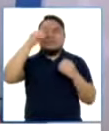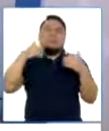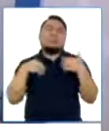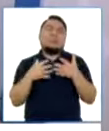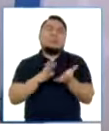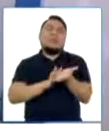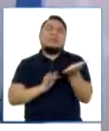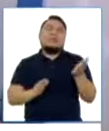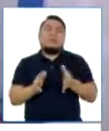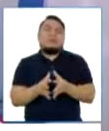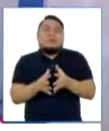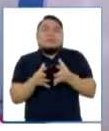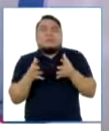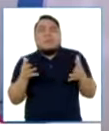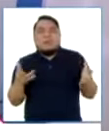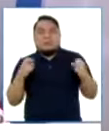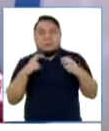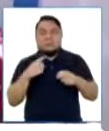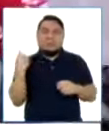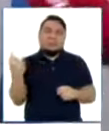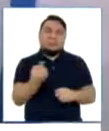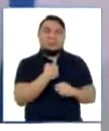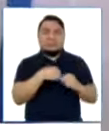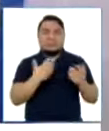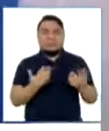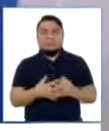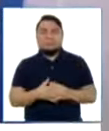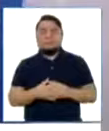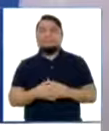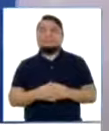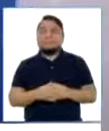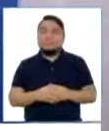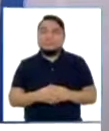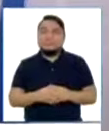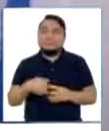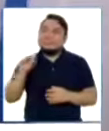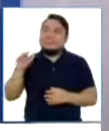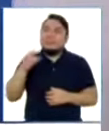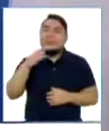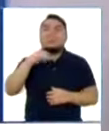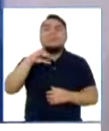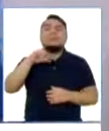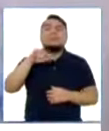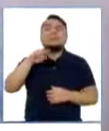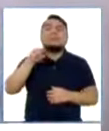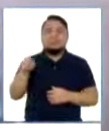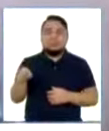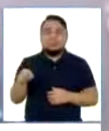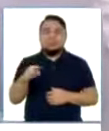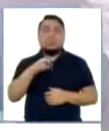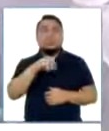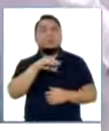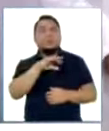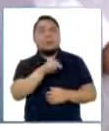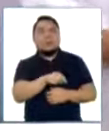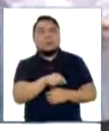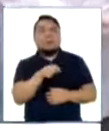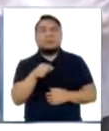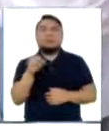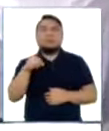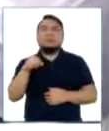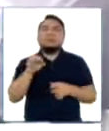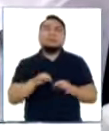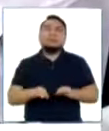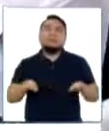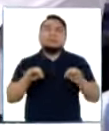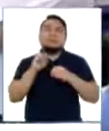sangre abundante, bien analizada para todos. María de Jesús y Paola, un dato muy importante es que antes de la